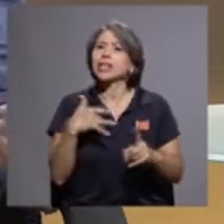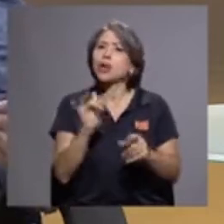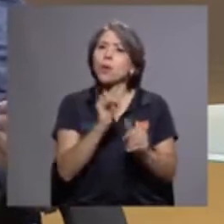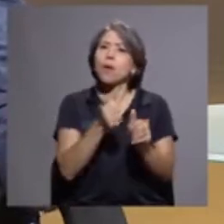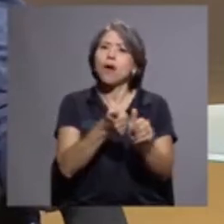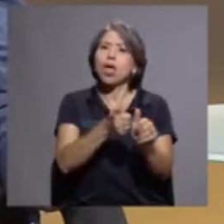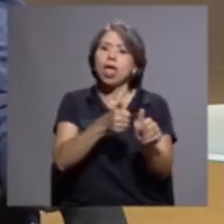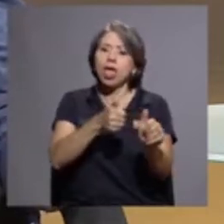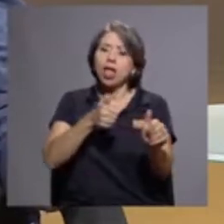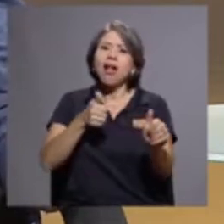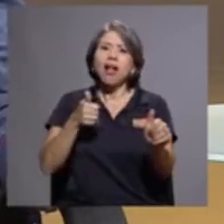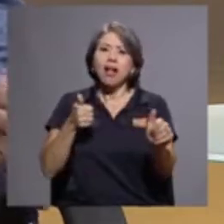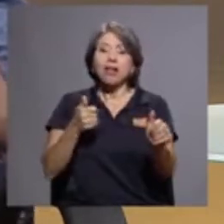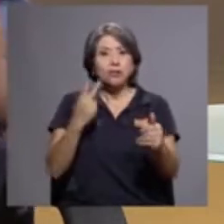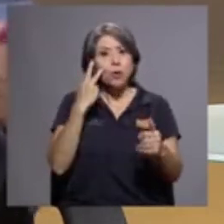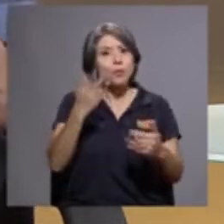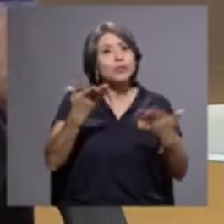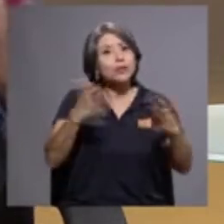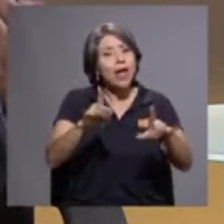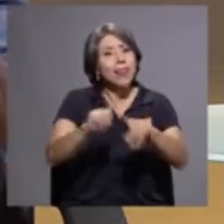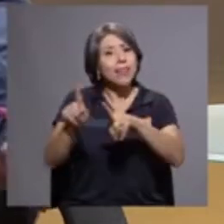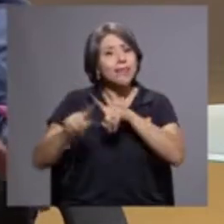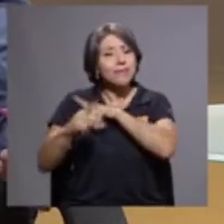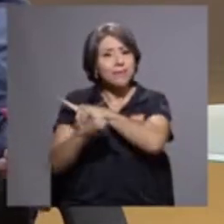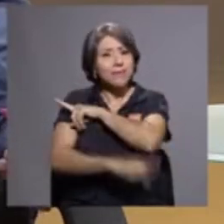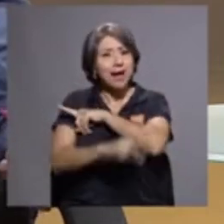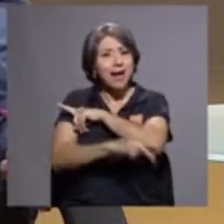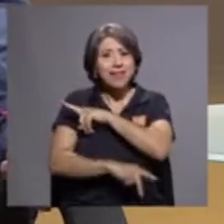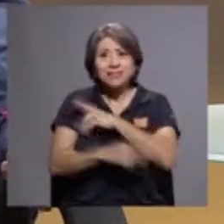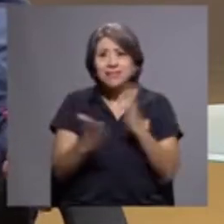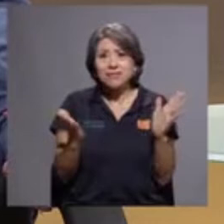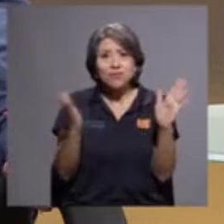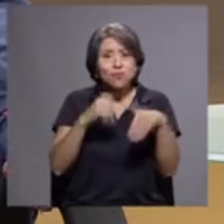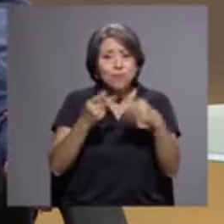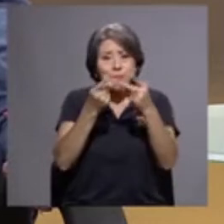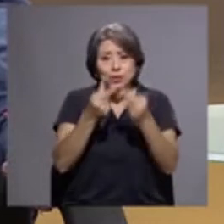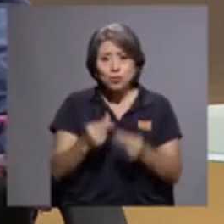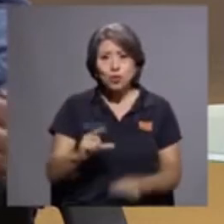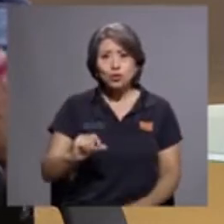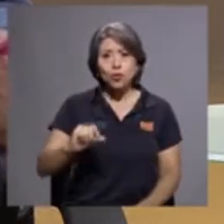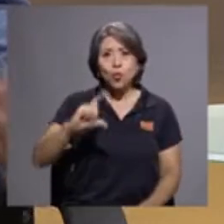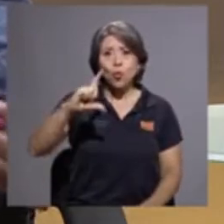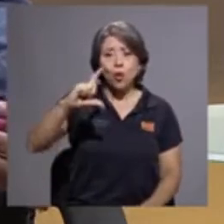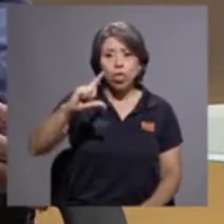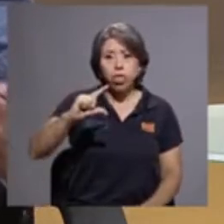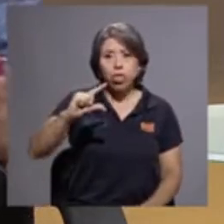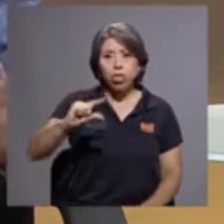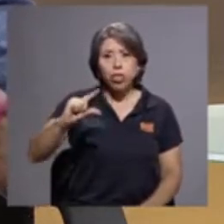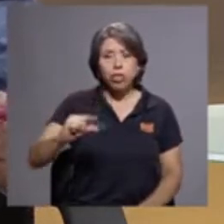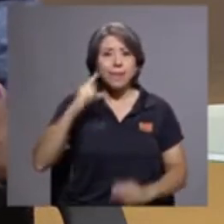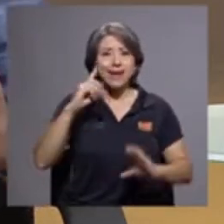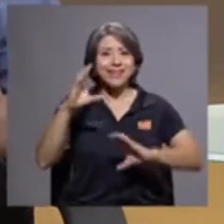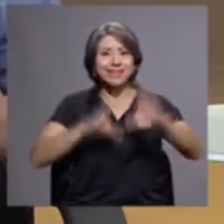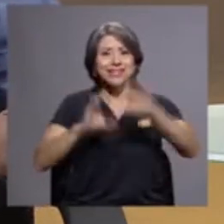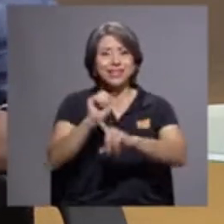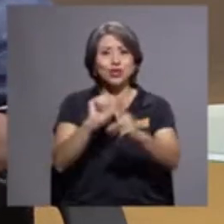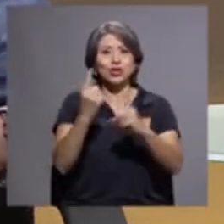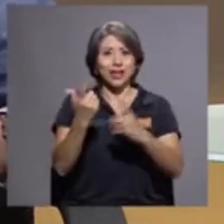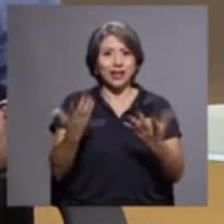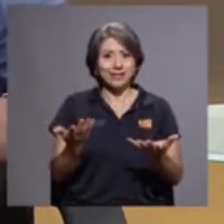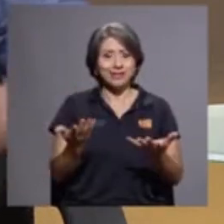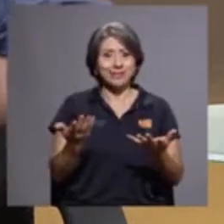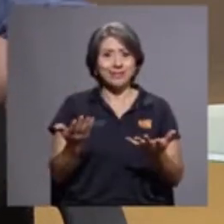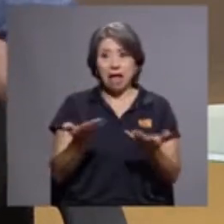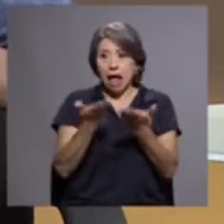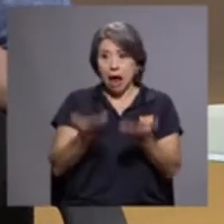lo hemos visto en otros países donde cada vez hay menos presupuesto para las Ciencias Sociales y los jóvenes de un momento u